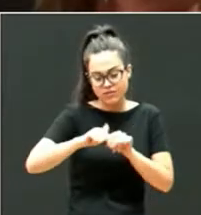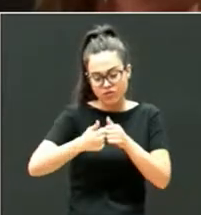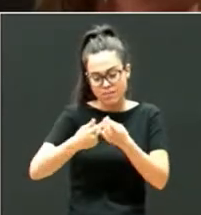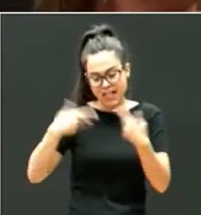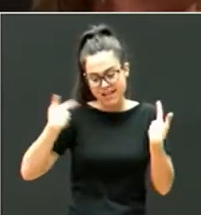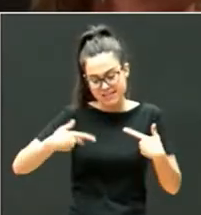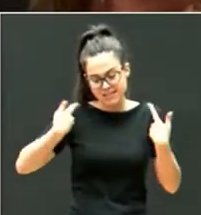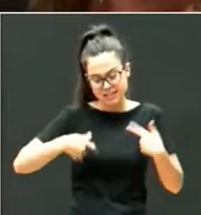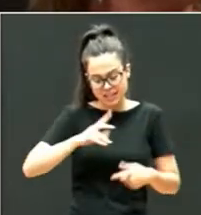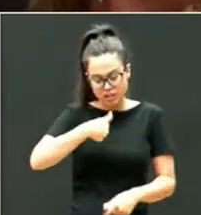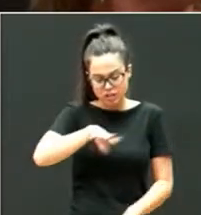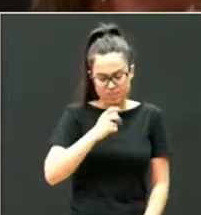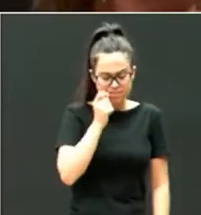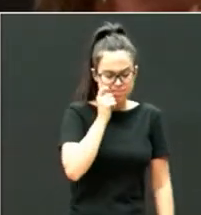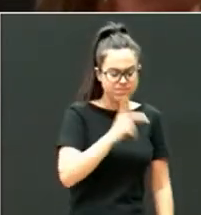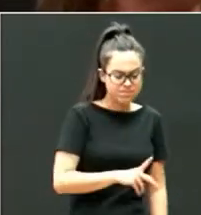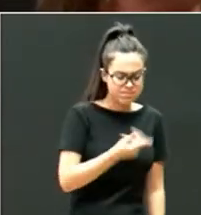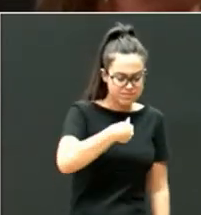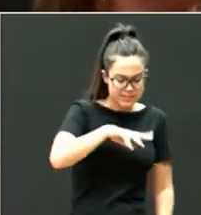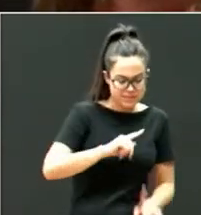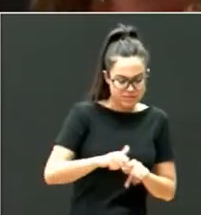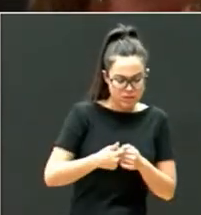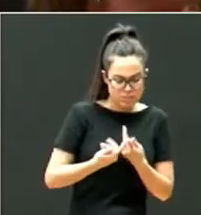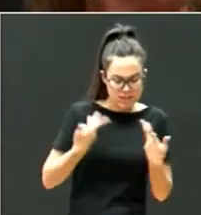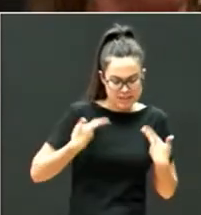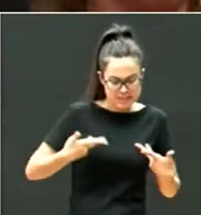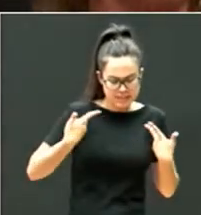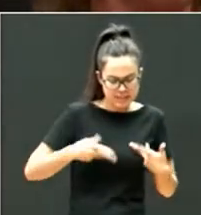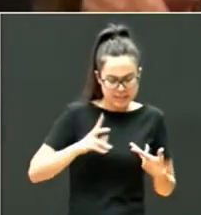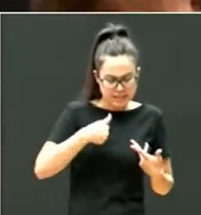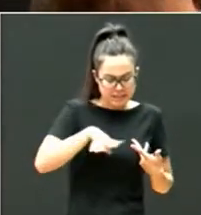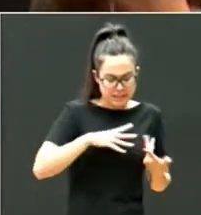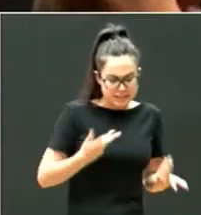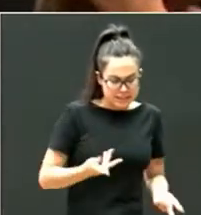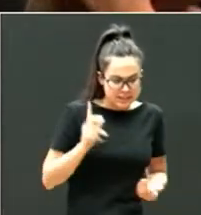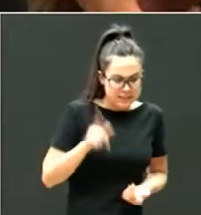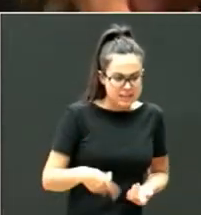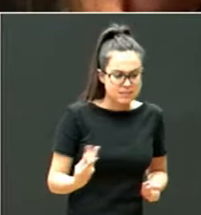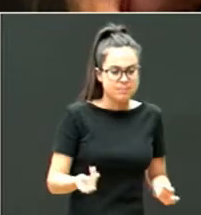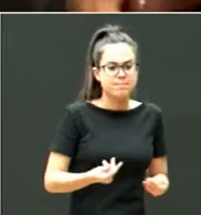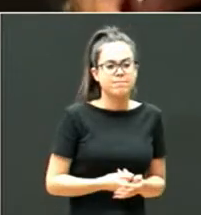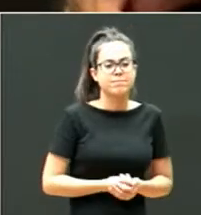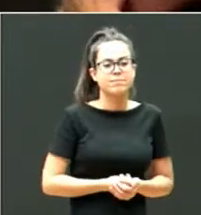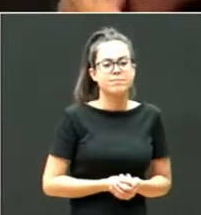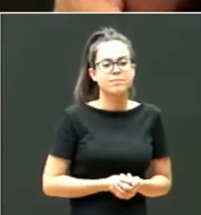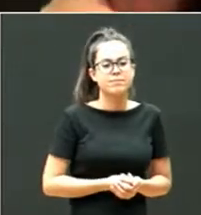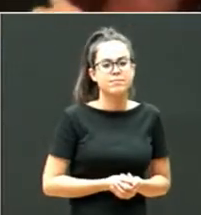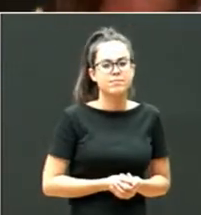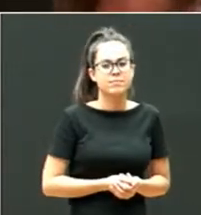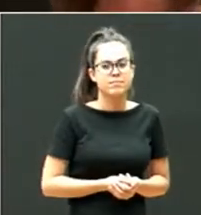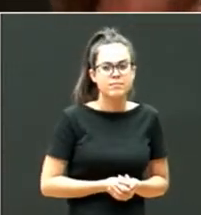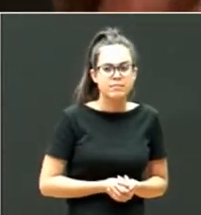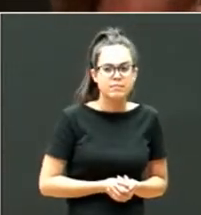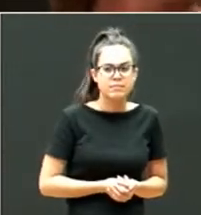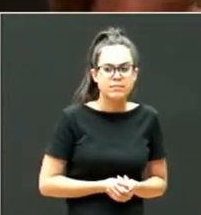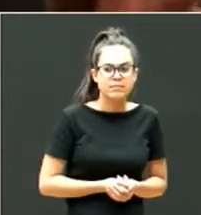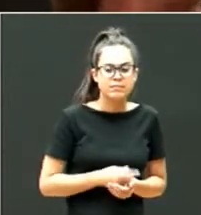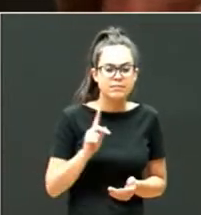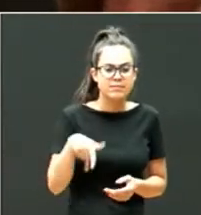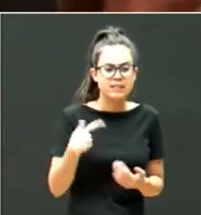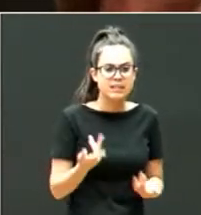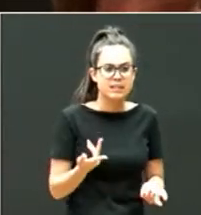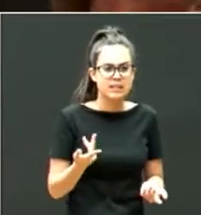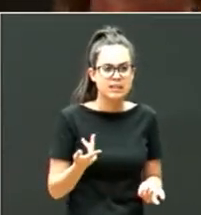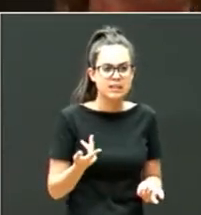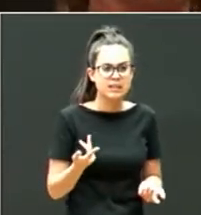familia biológica y la no estigmatización y, vamos, no ponerla a parir, sino más bien todo lo contrario,